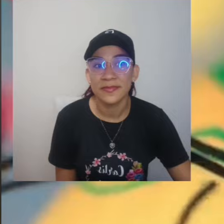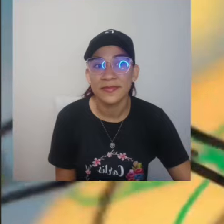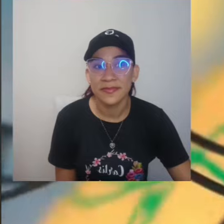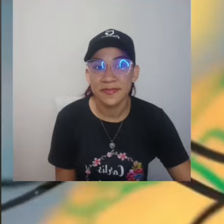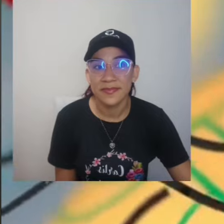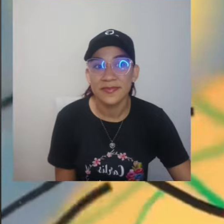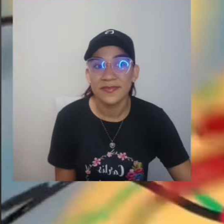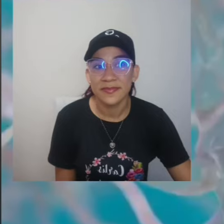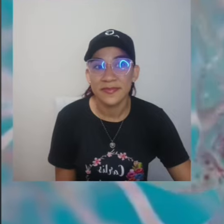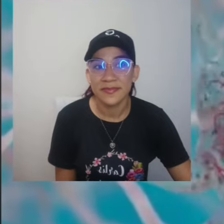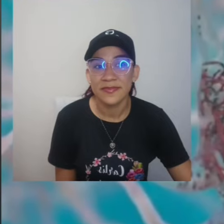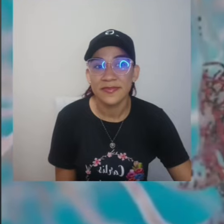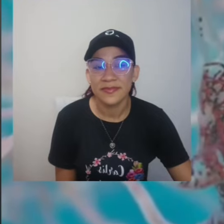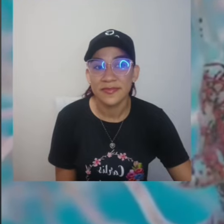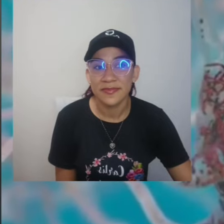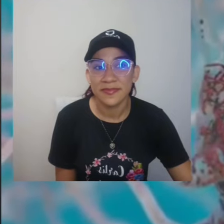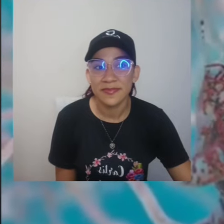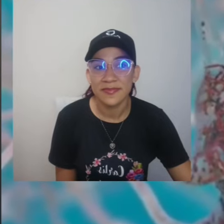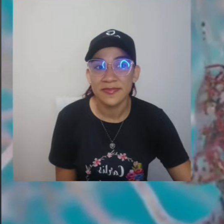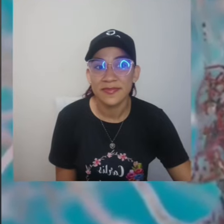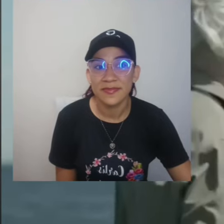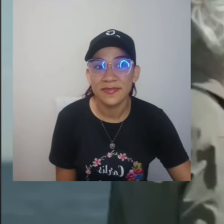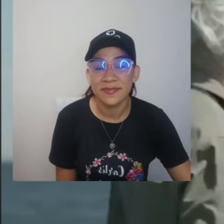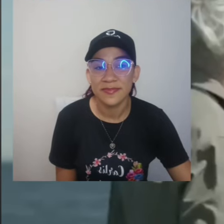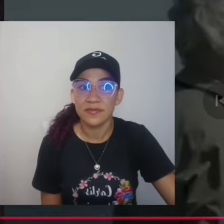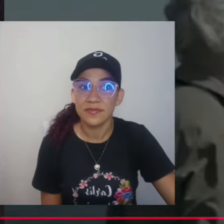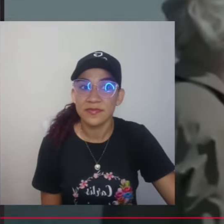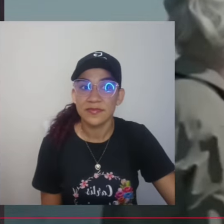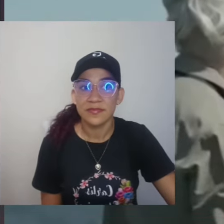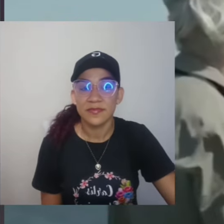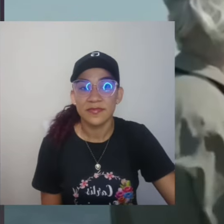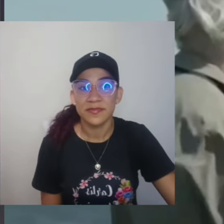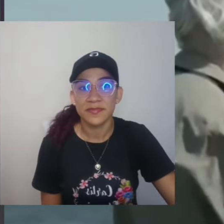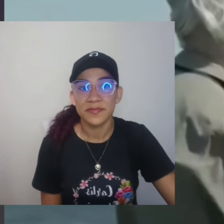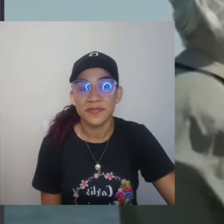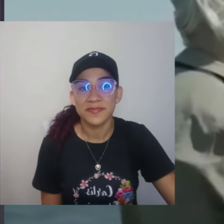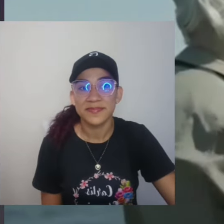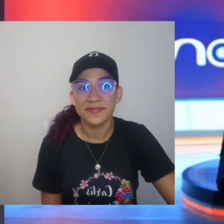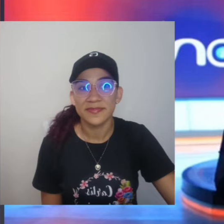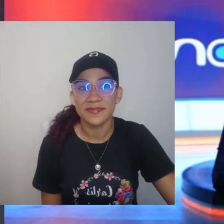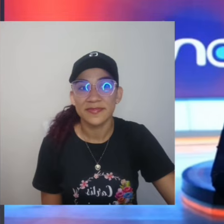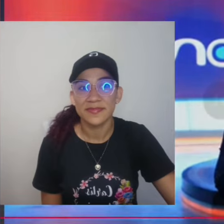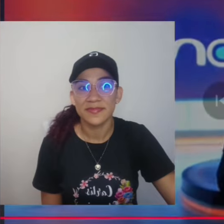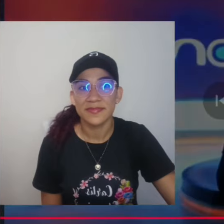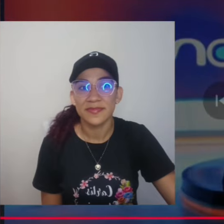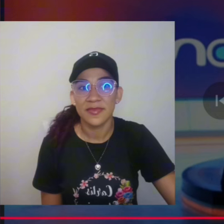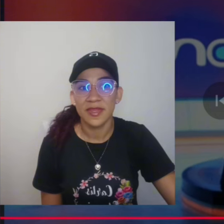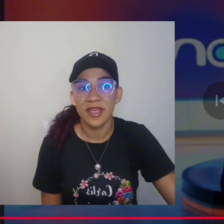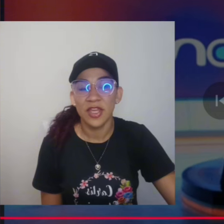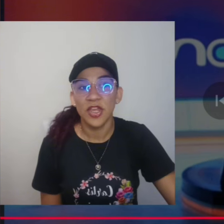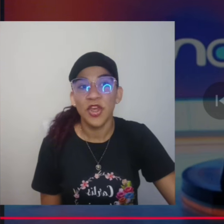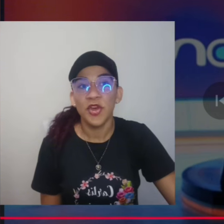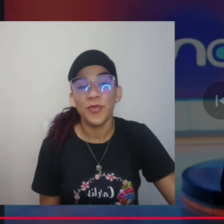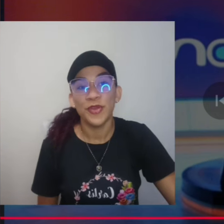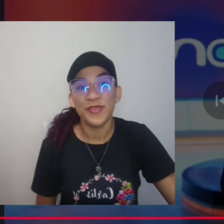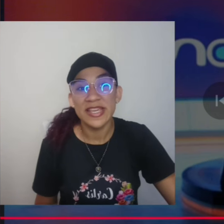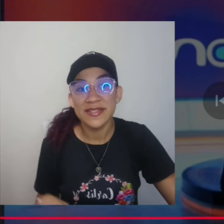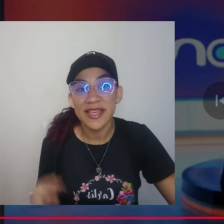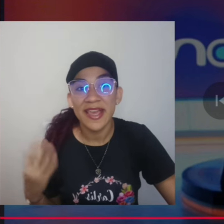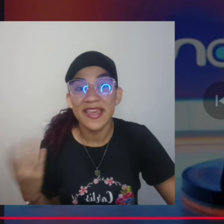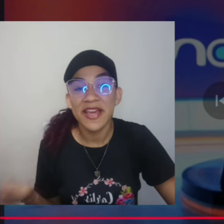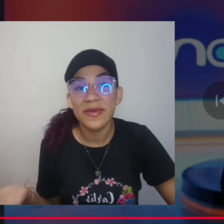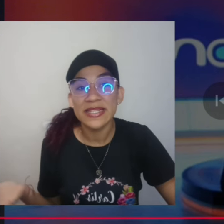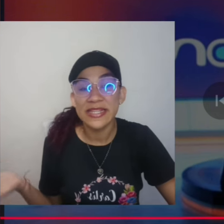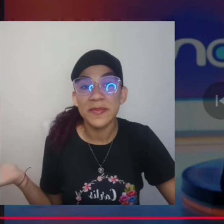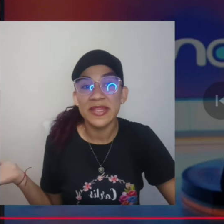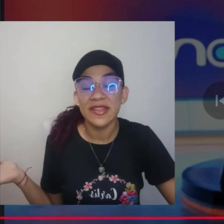la acumulación de placas beta-amiloides responsables del deterioro cognitivo. Estos compuestos dañan. Bueno, fíjense